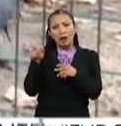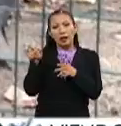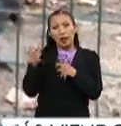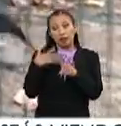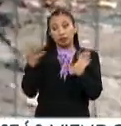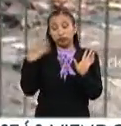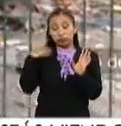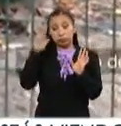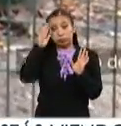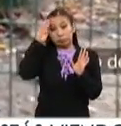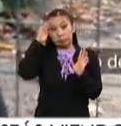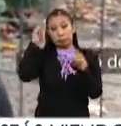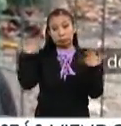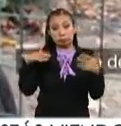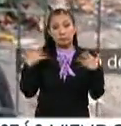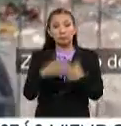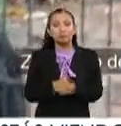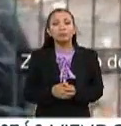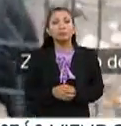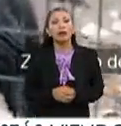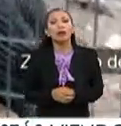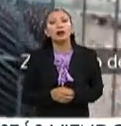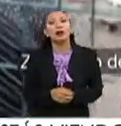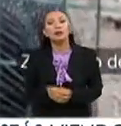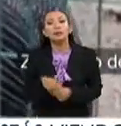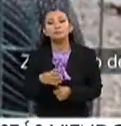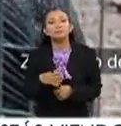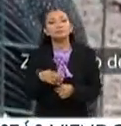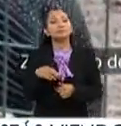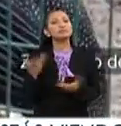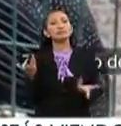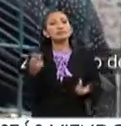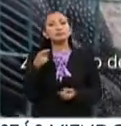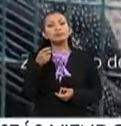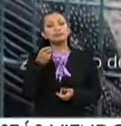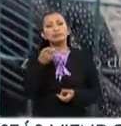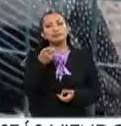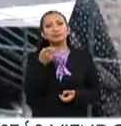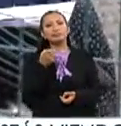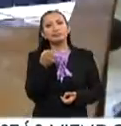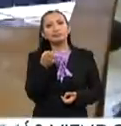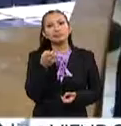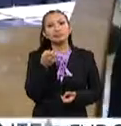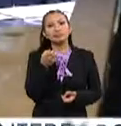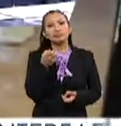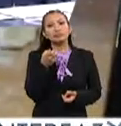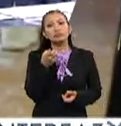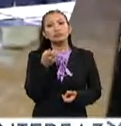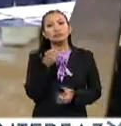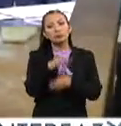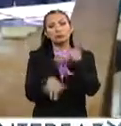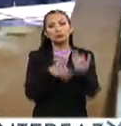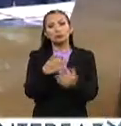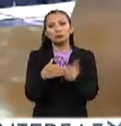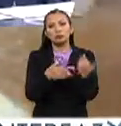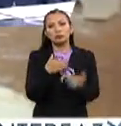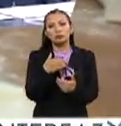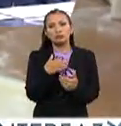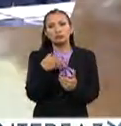brutal, o sea, espectacular. Y estas, todos tus